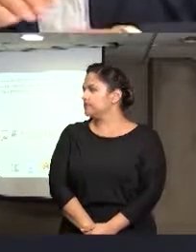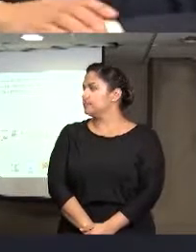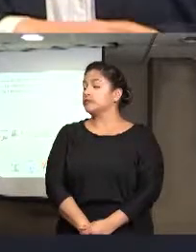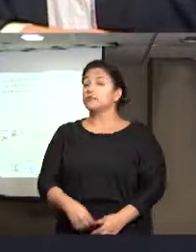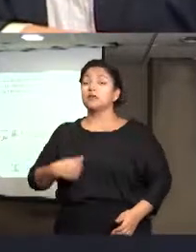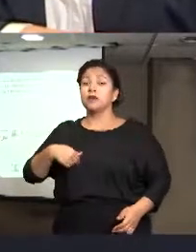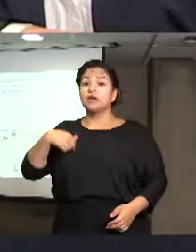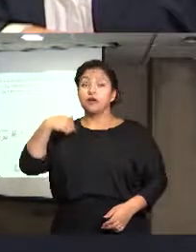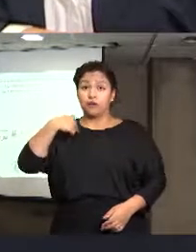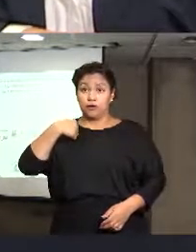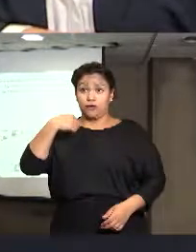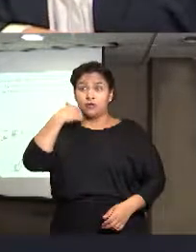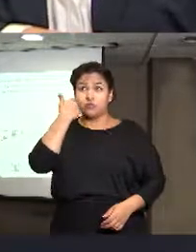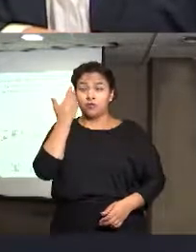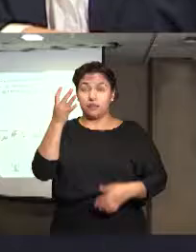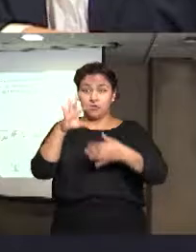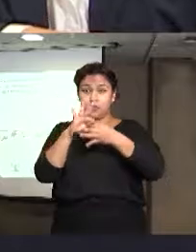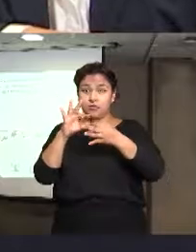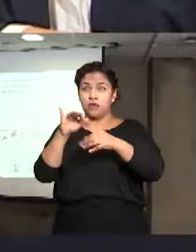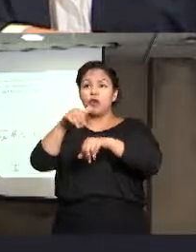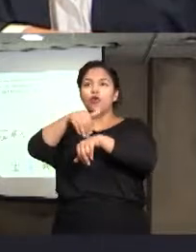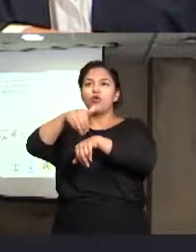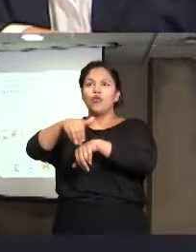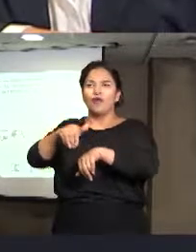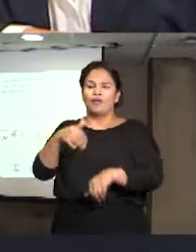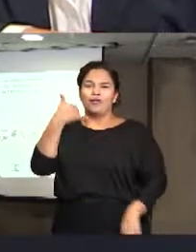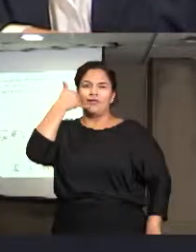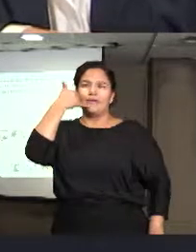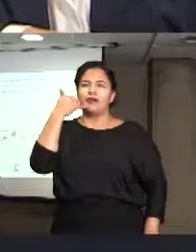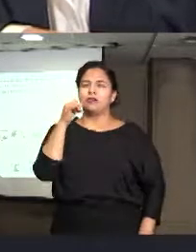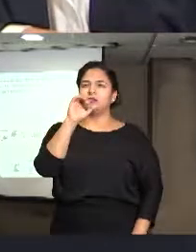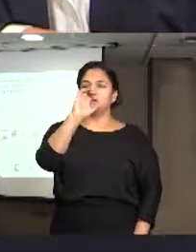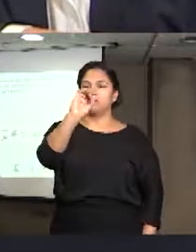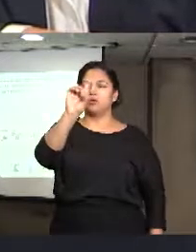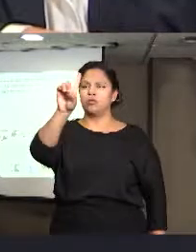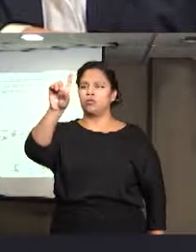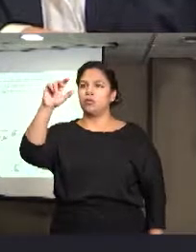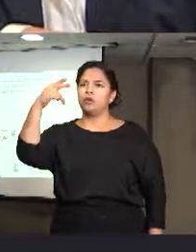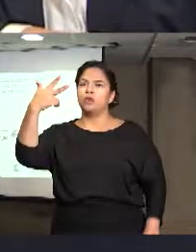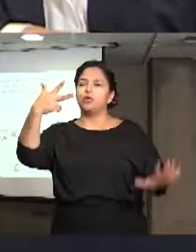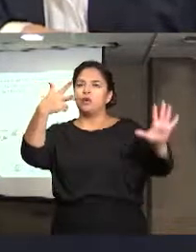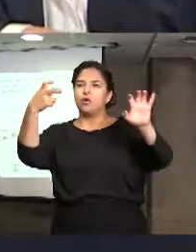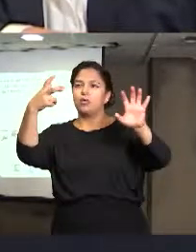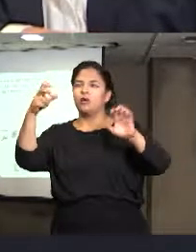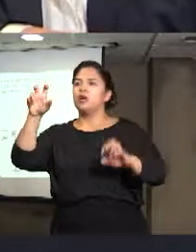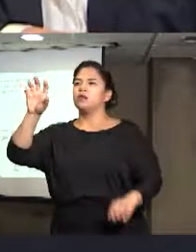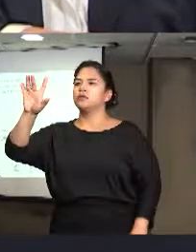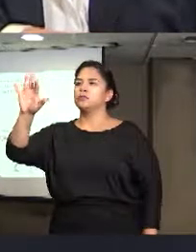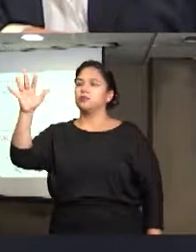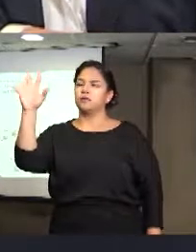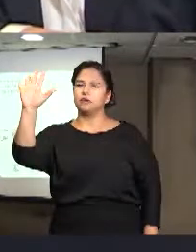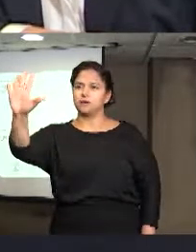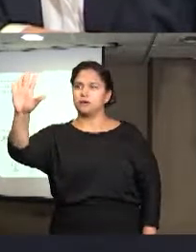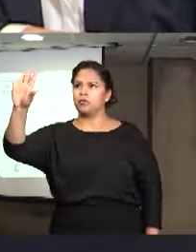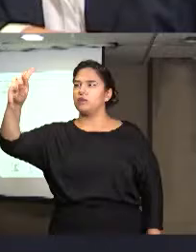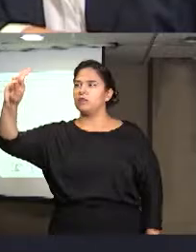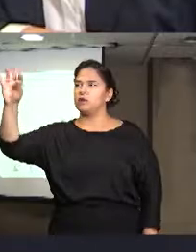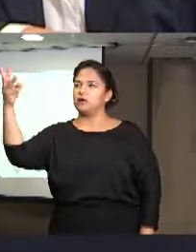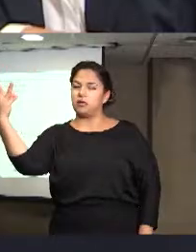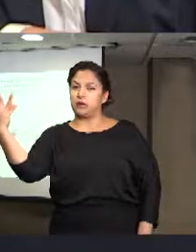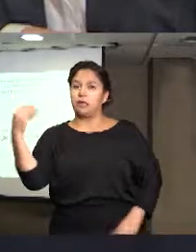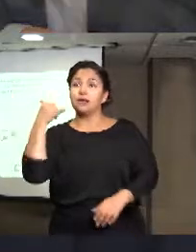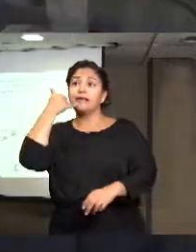Quiero comentarles que a través del 0185533000 es una línea que empezó a funcionar a partir del